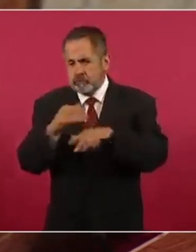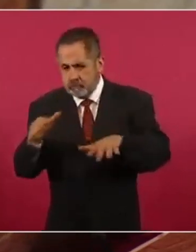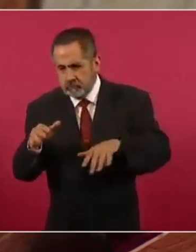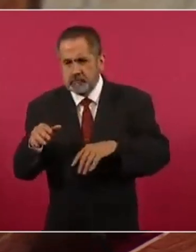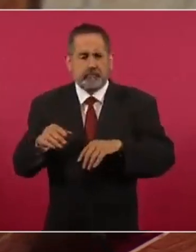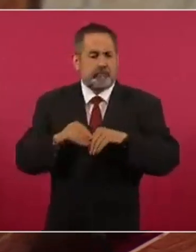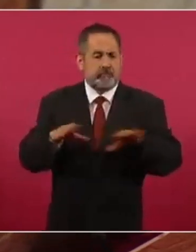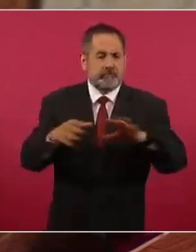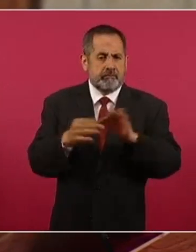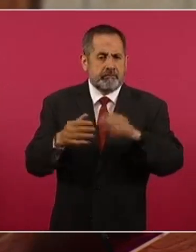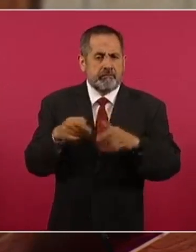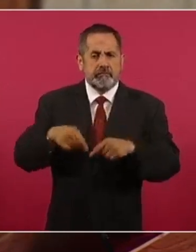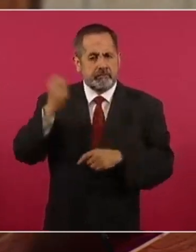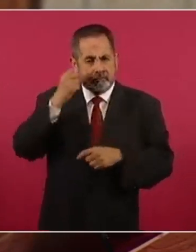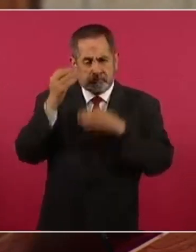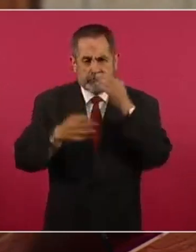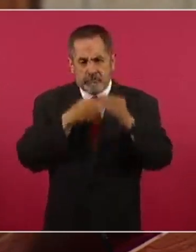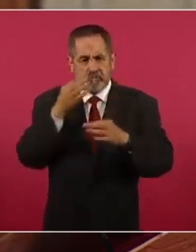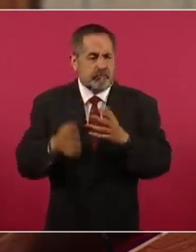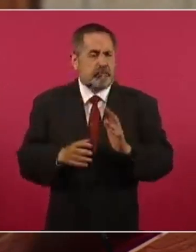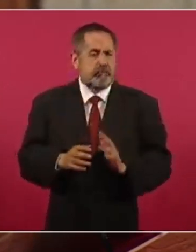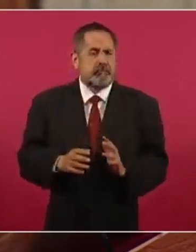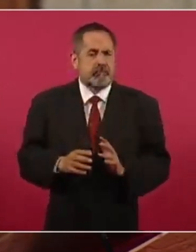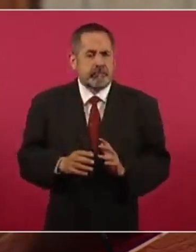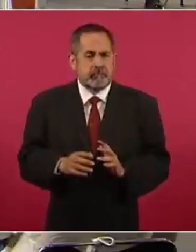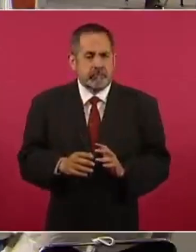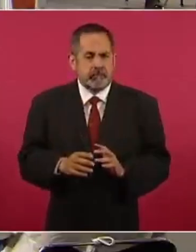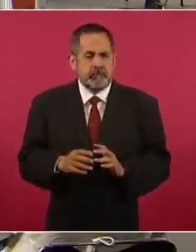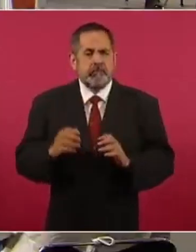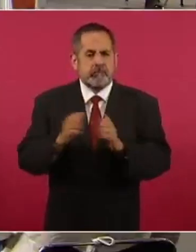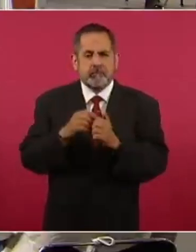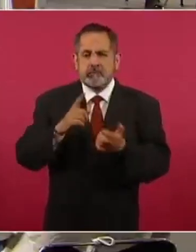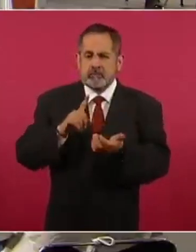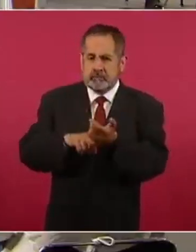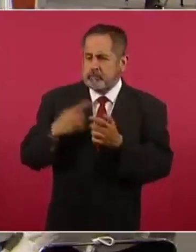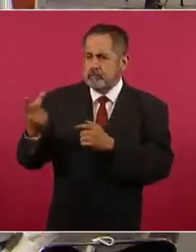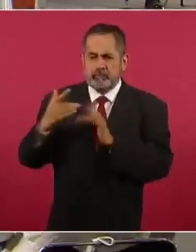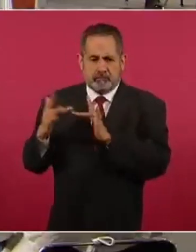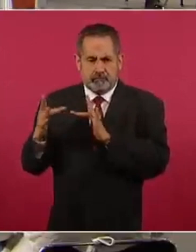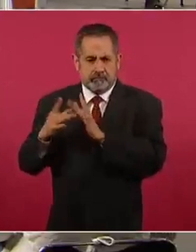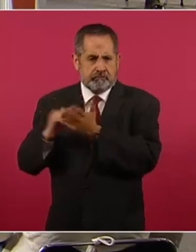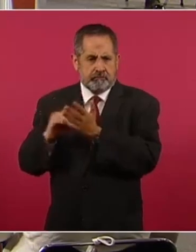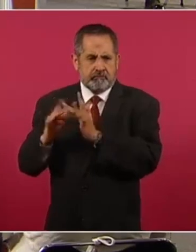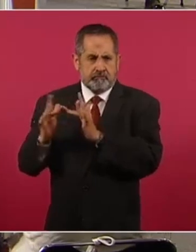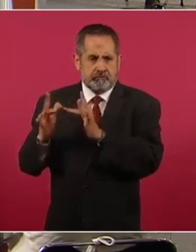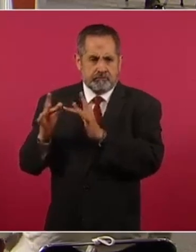en esta conferencia aunque nosotros vamos a seguirnos comunicando